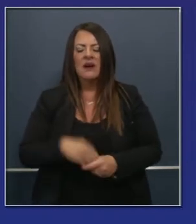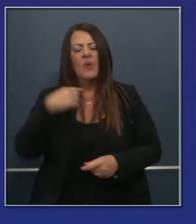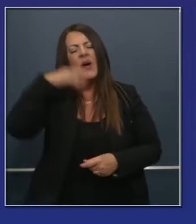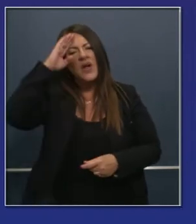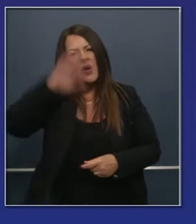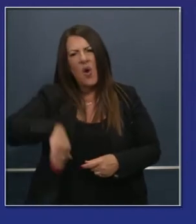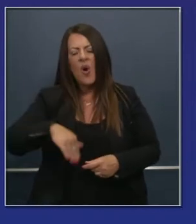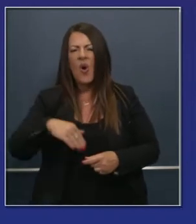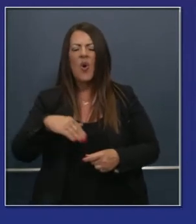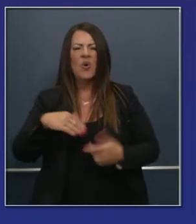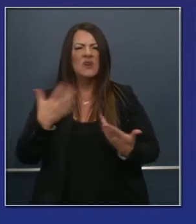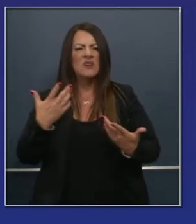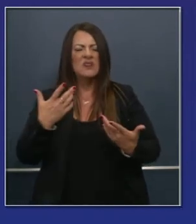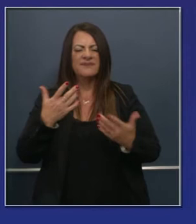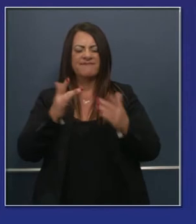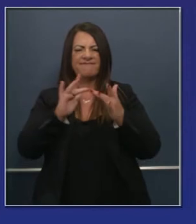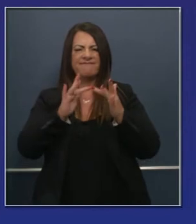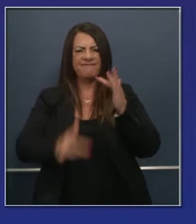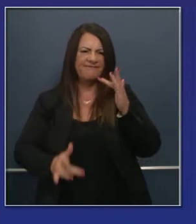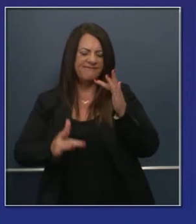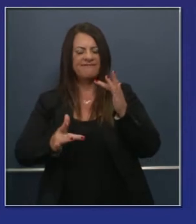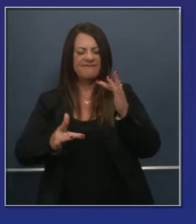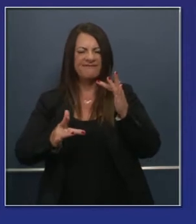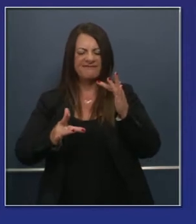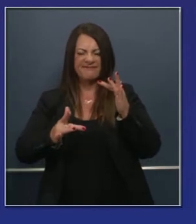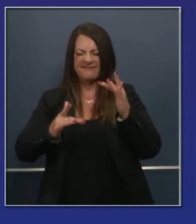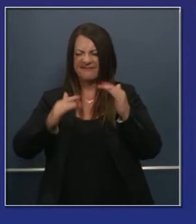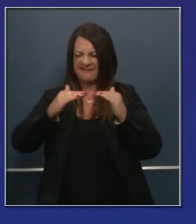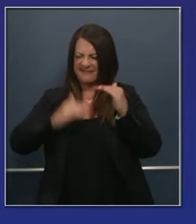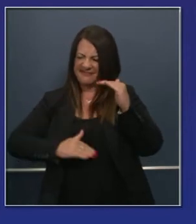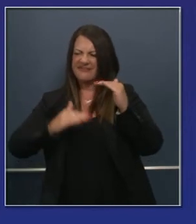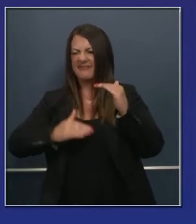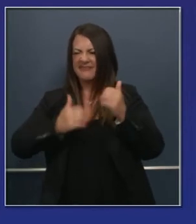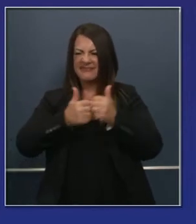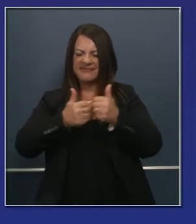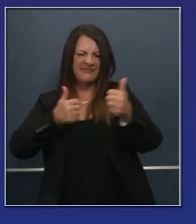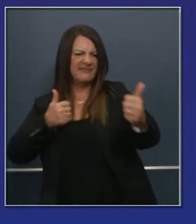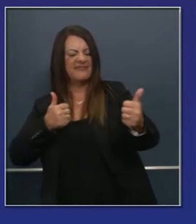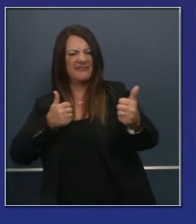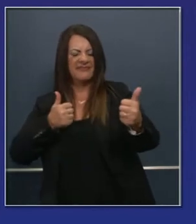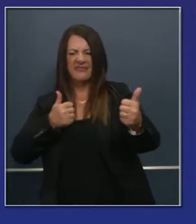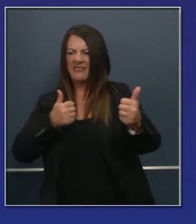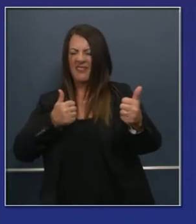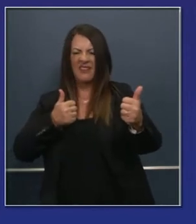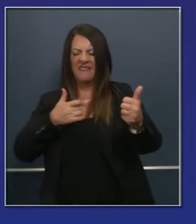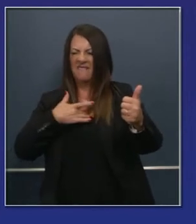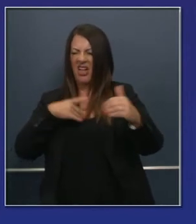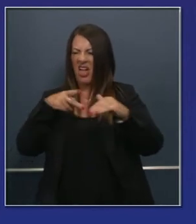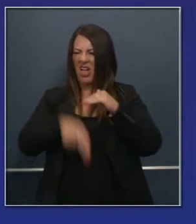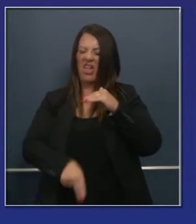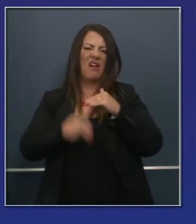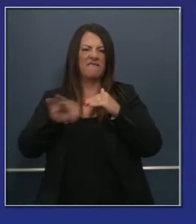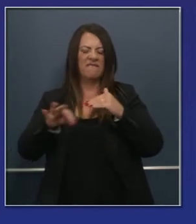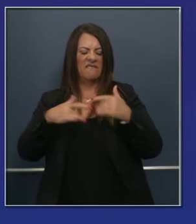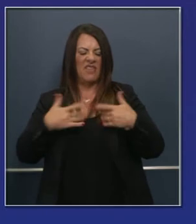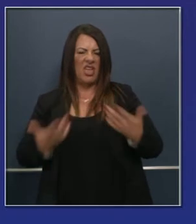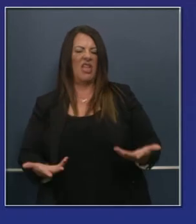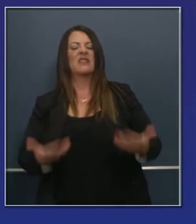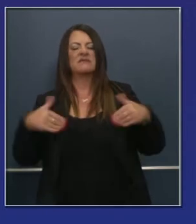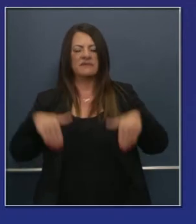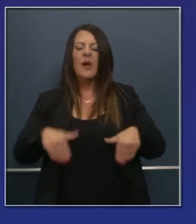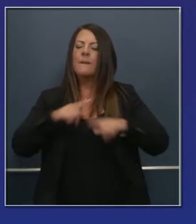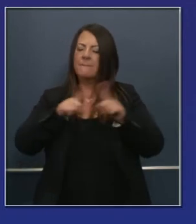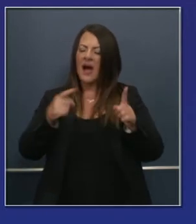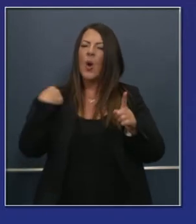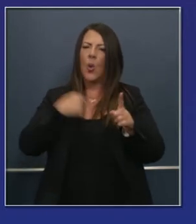Sabemos que ha habido una brecha digital, pero nuestro esfuerzo es darle, proporcionar productividad y